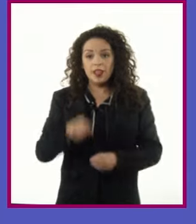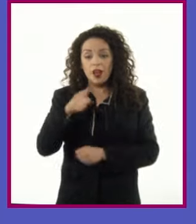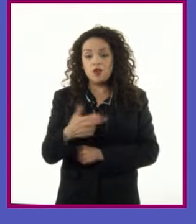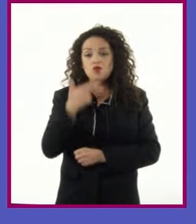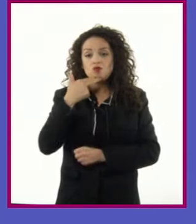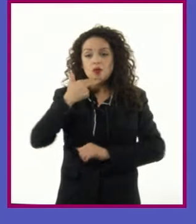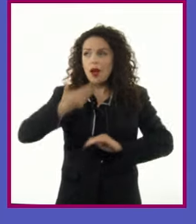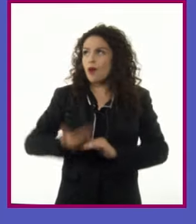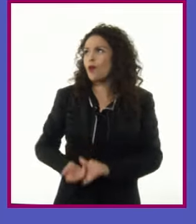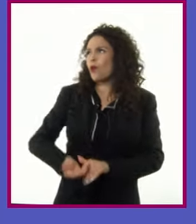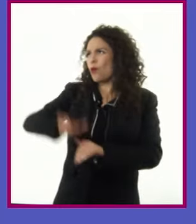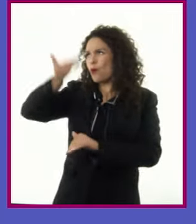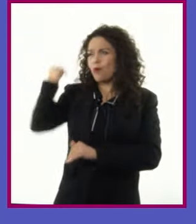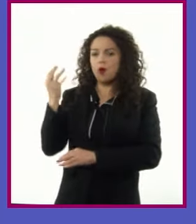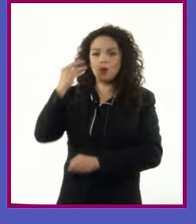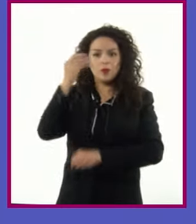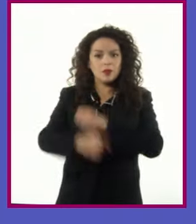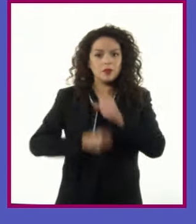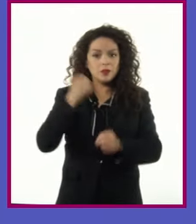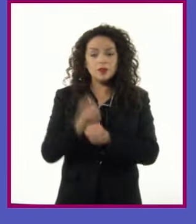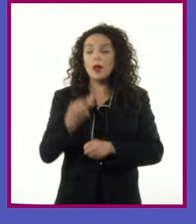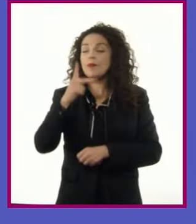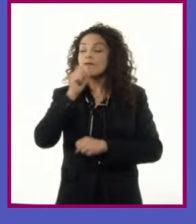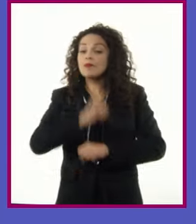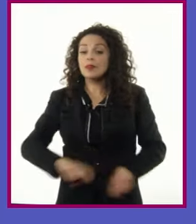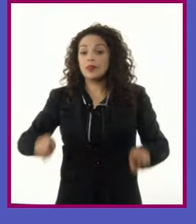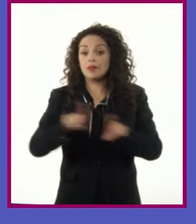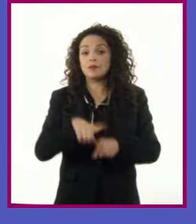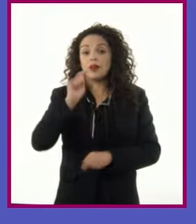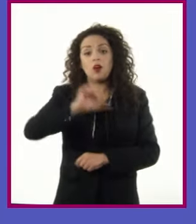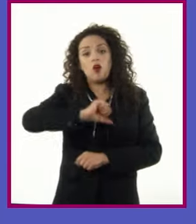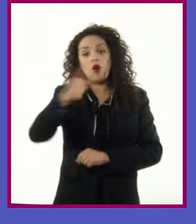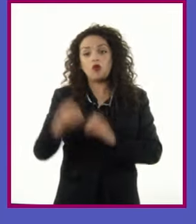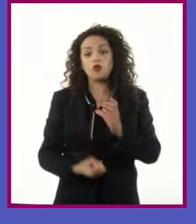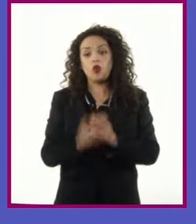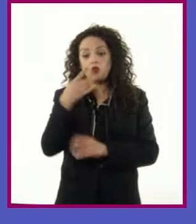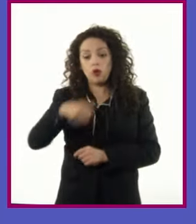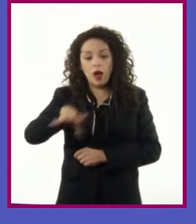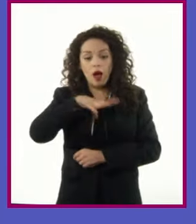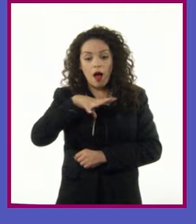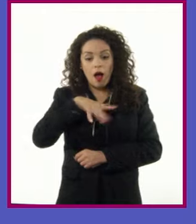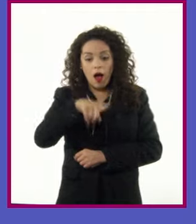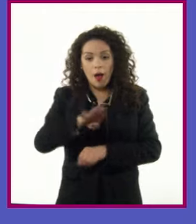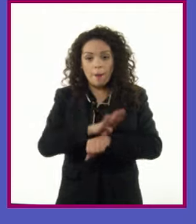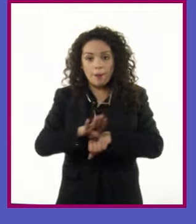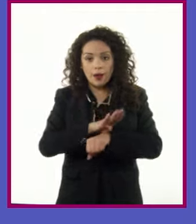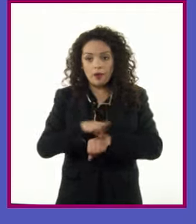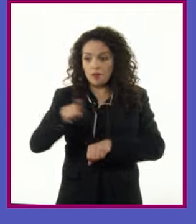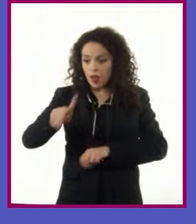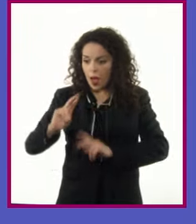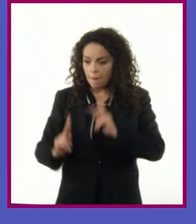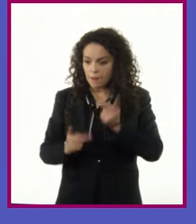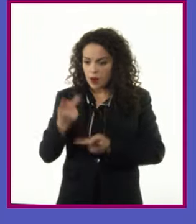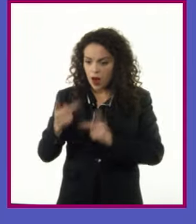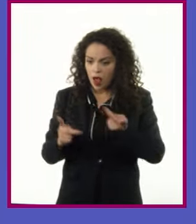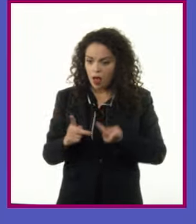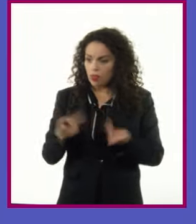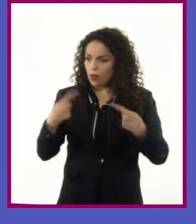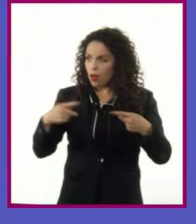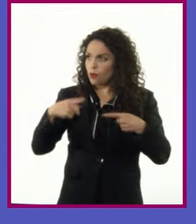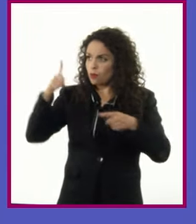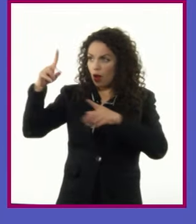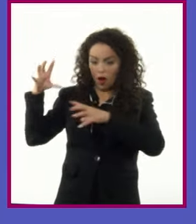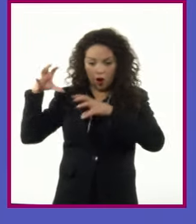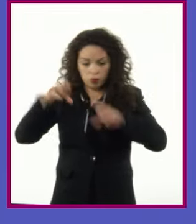milenariamente Pero también se suman otros nuevos atributos Esta planta asombró a los conquistadores Pues no podían